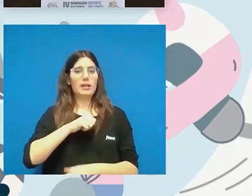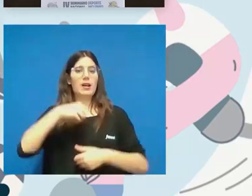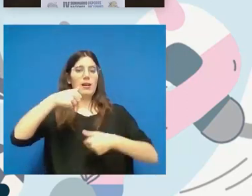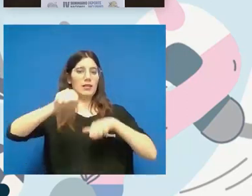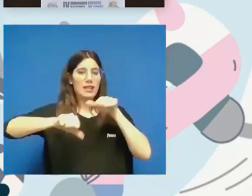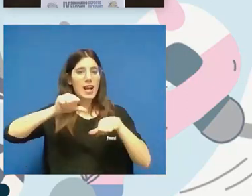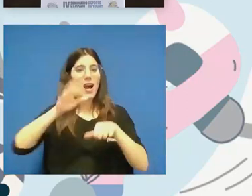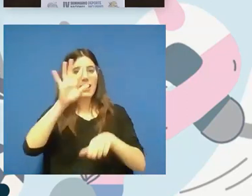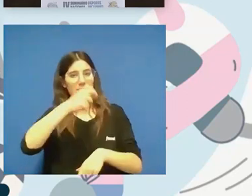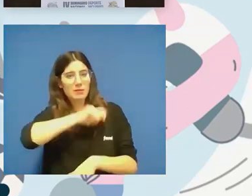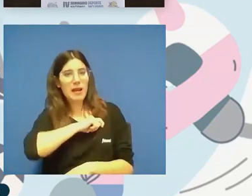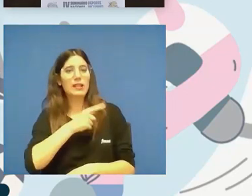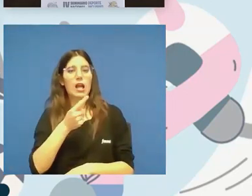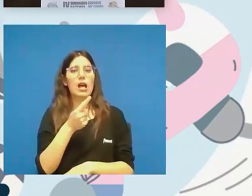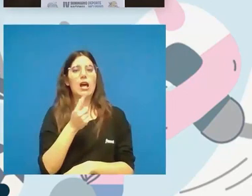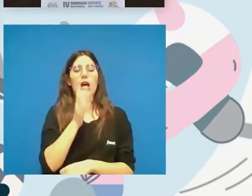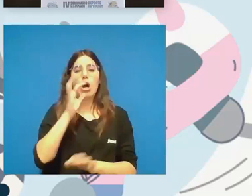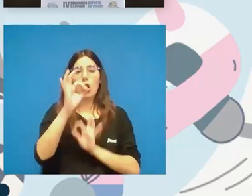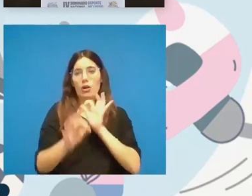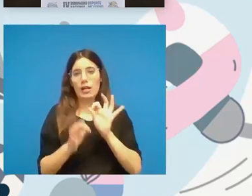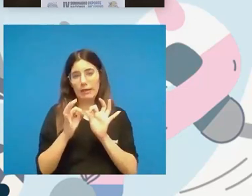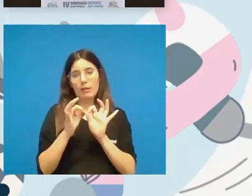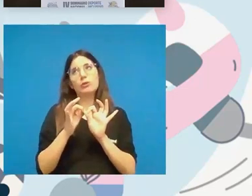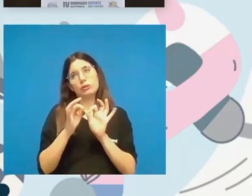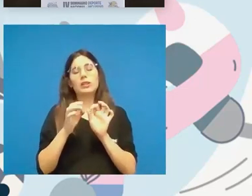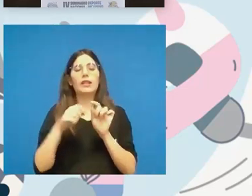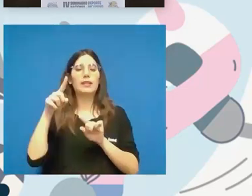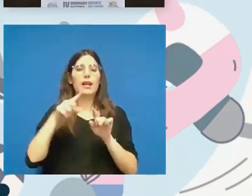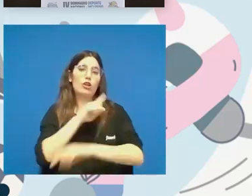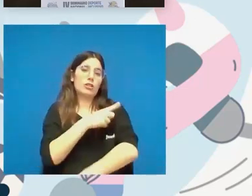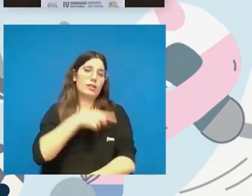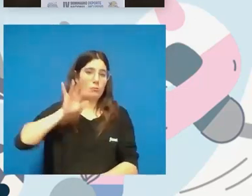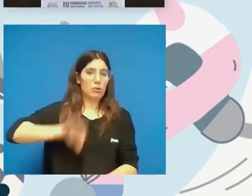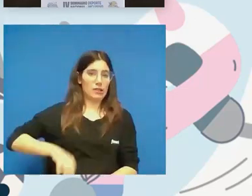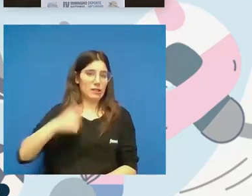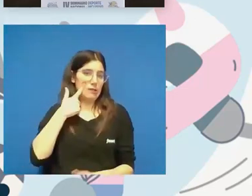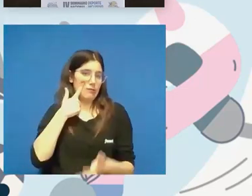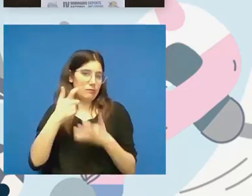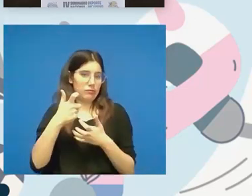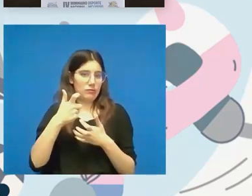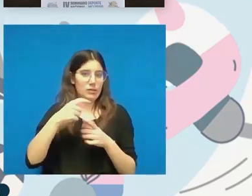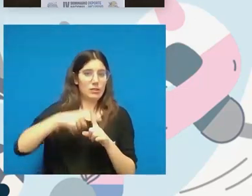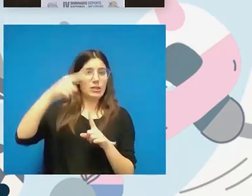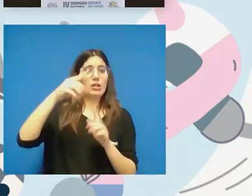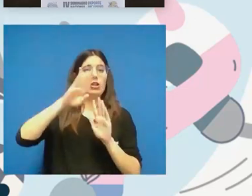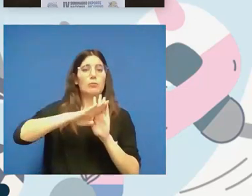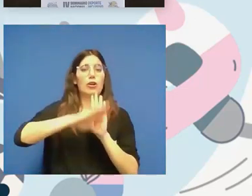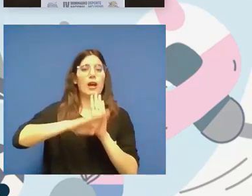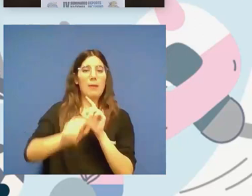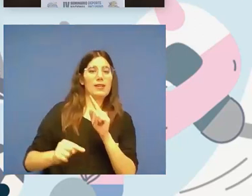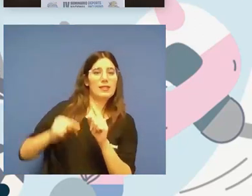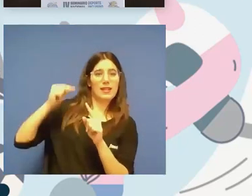España organizamos tenemos en aquellos deportistas que destacan pues los programas de tecnificación que les permiten